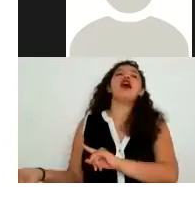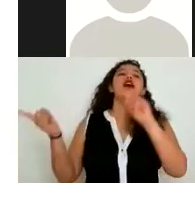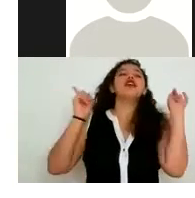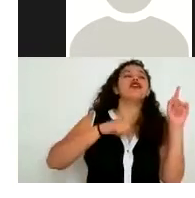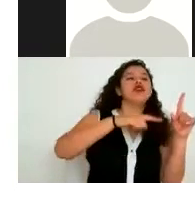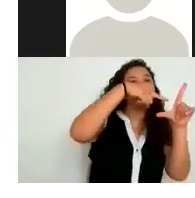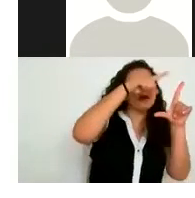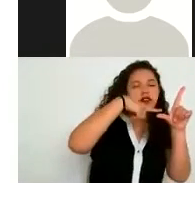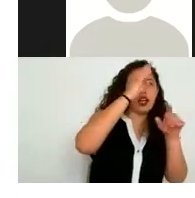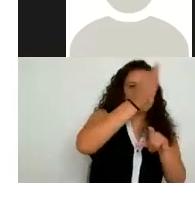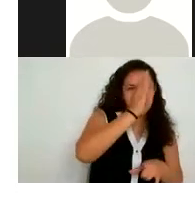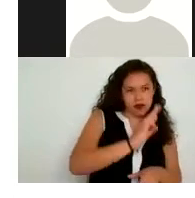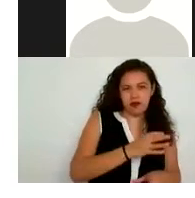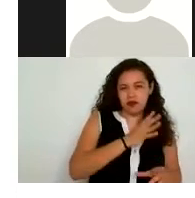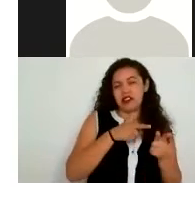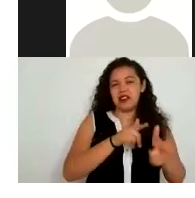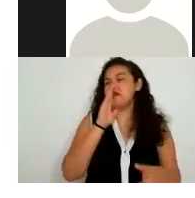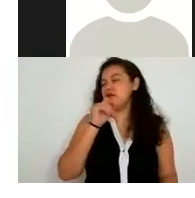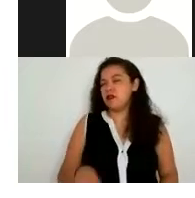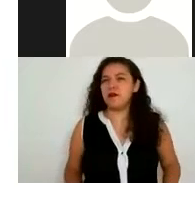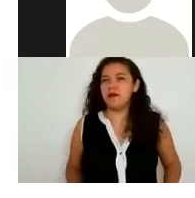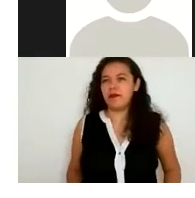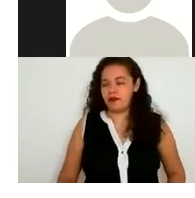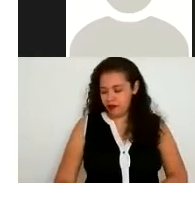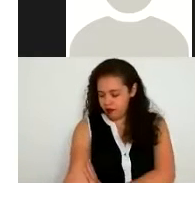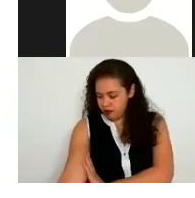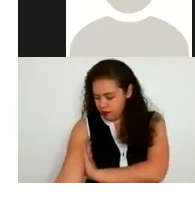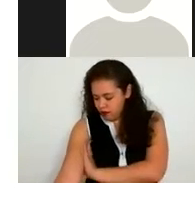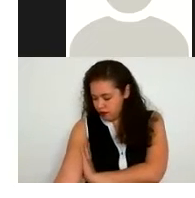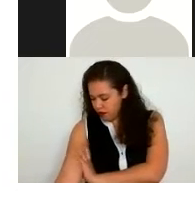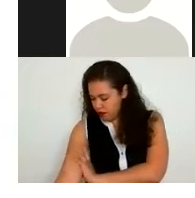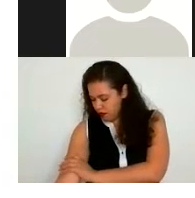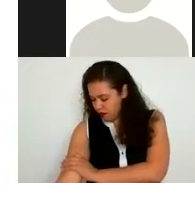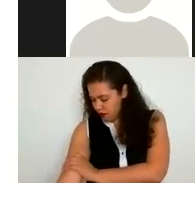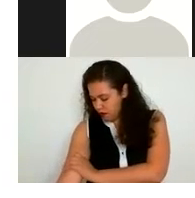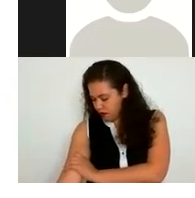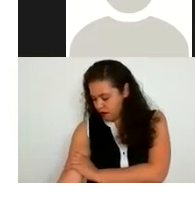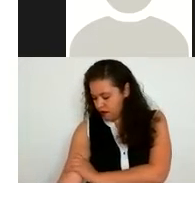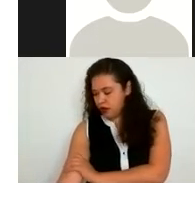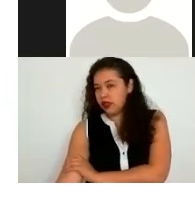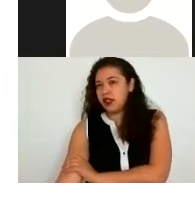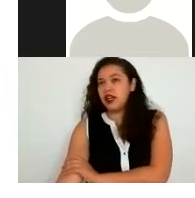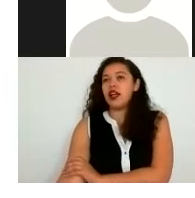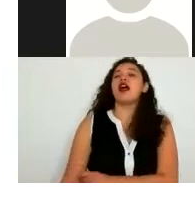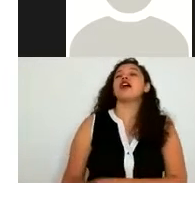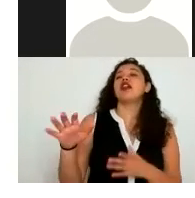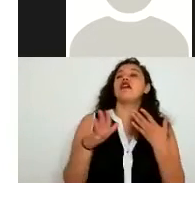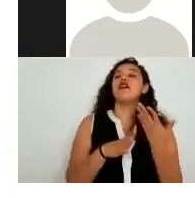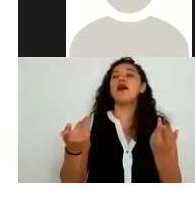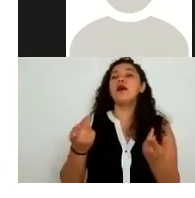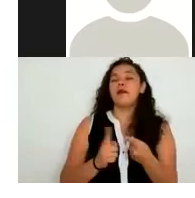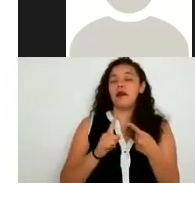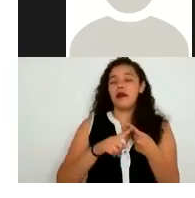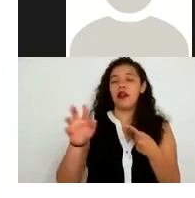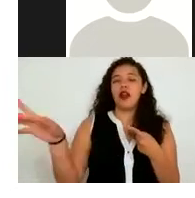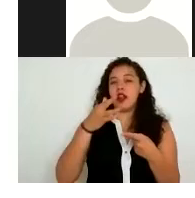o de aceptar etcétera porque es parte de esta de este principio que primero deban de conocer el aviso de privacidad para